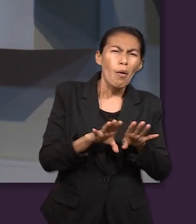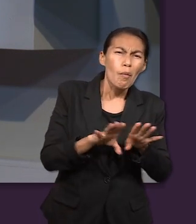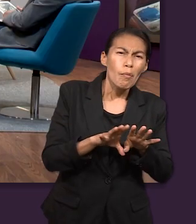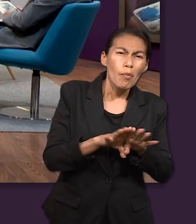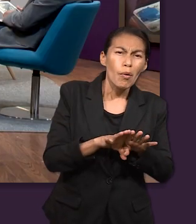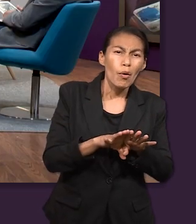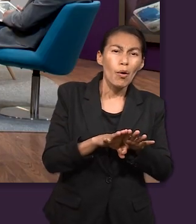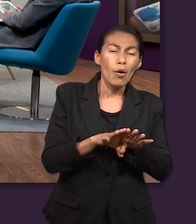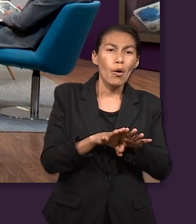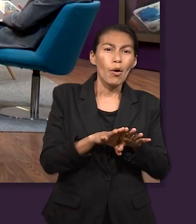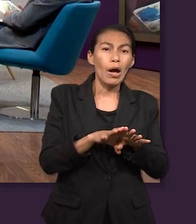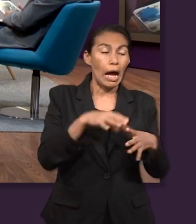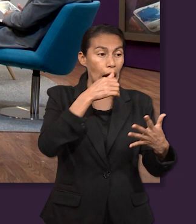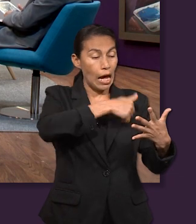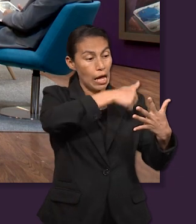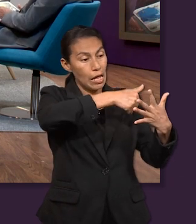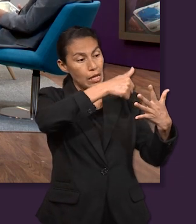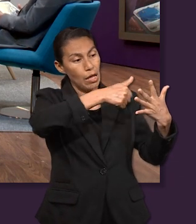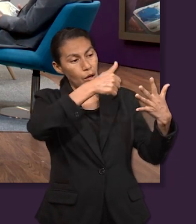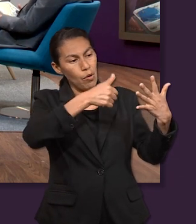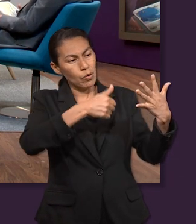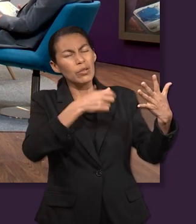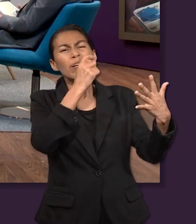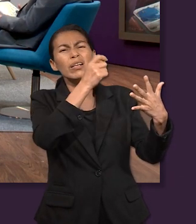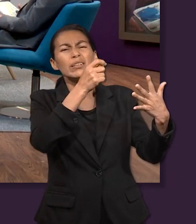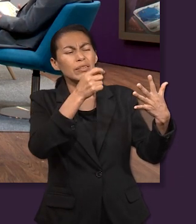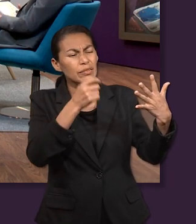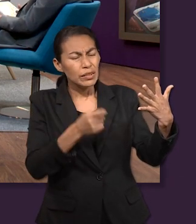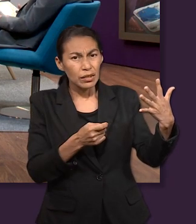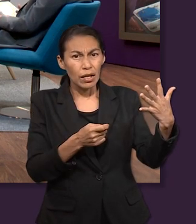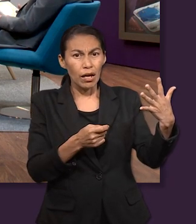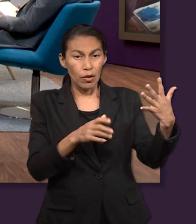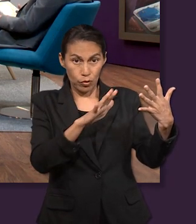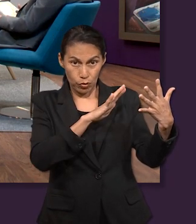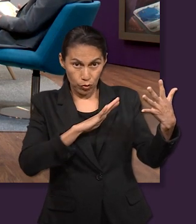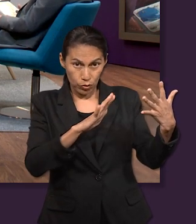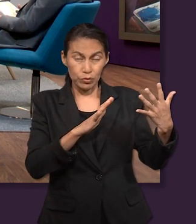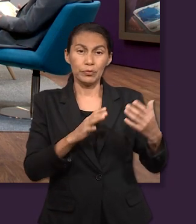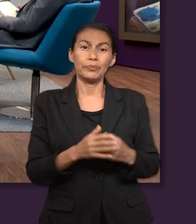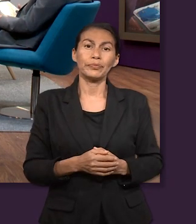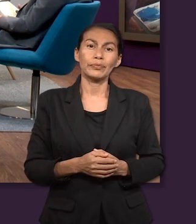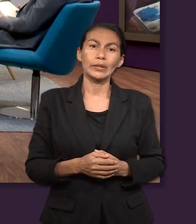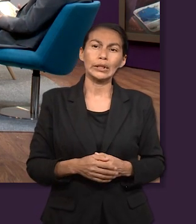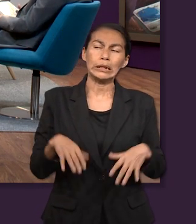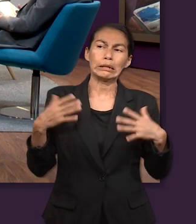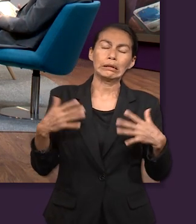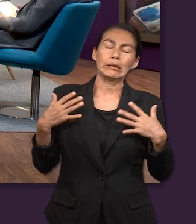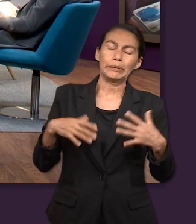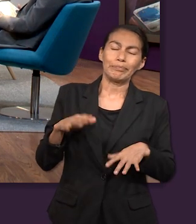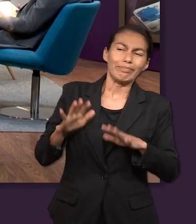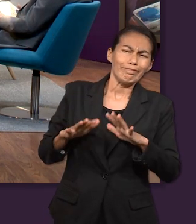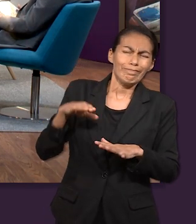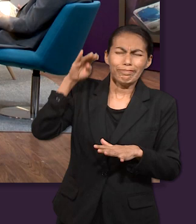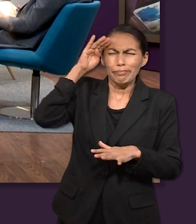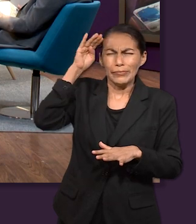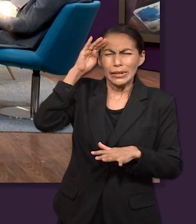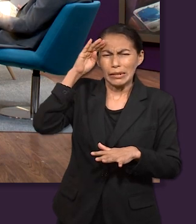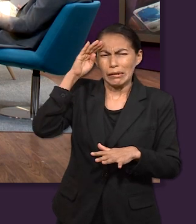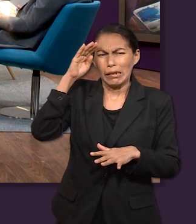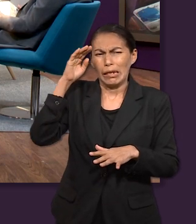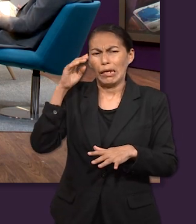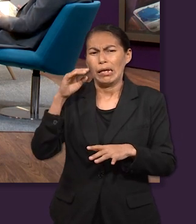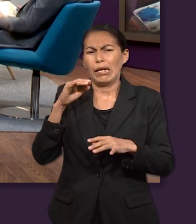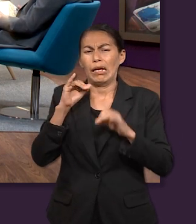menciona las cualidades. Va diciendo las cualidades en la bendición para cada uno de sus hijos. Y a veces decimos, es que los estaba